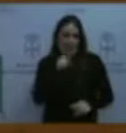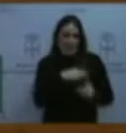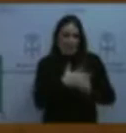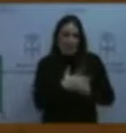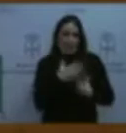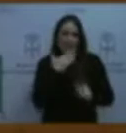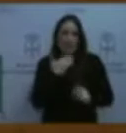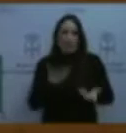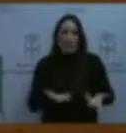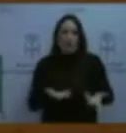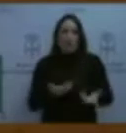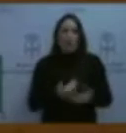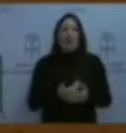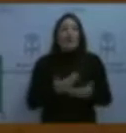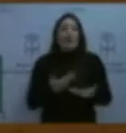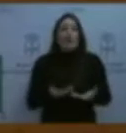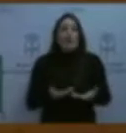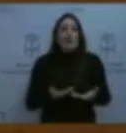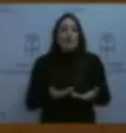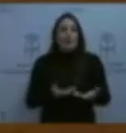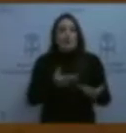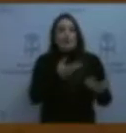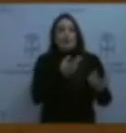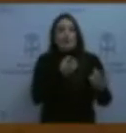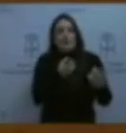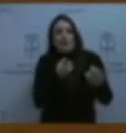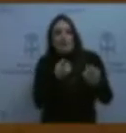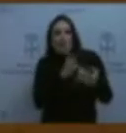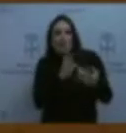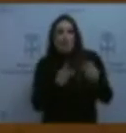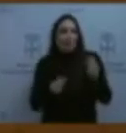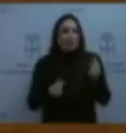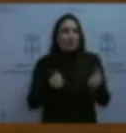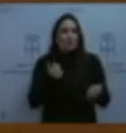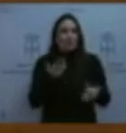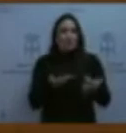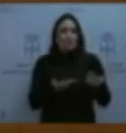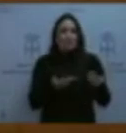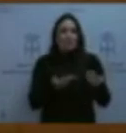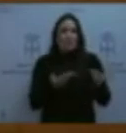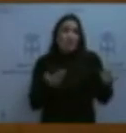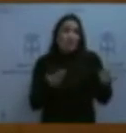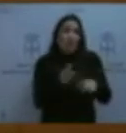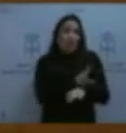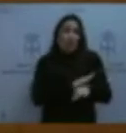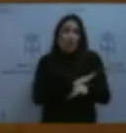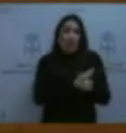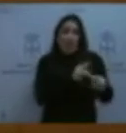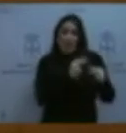falta de ningún tipo de acción por parte de la consejería,